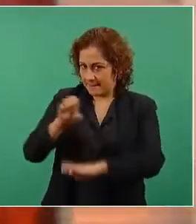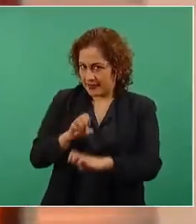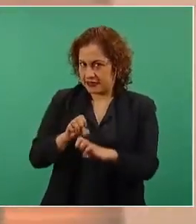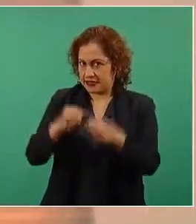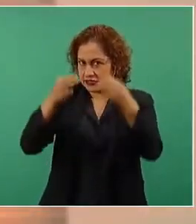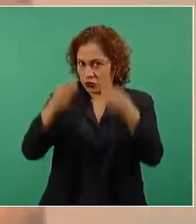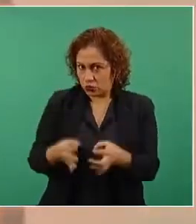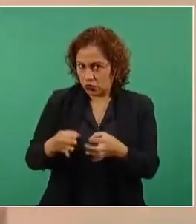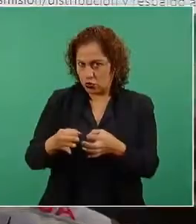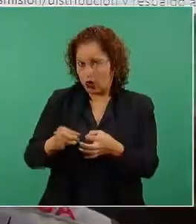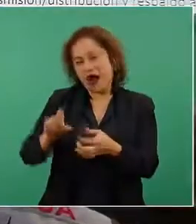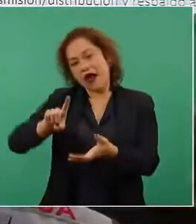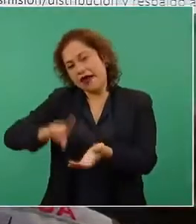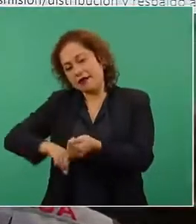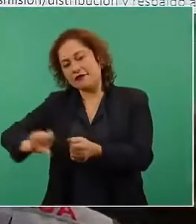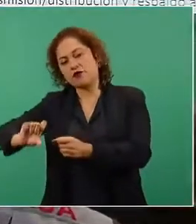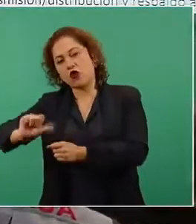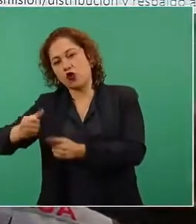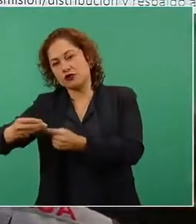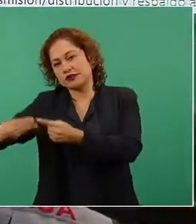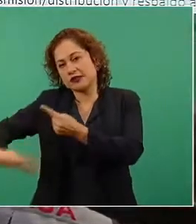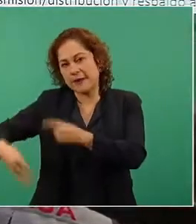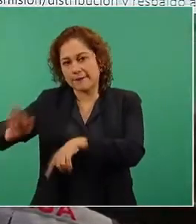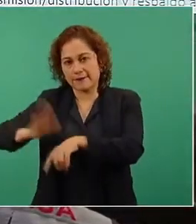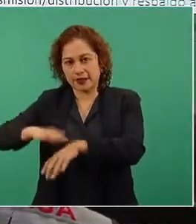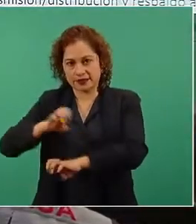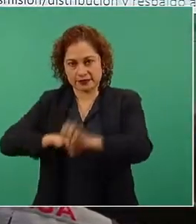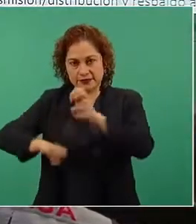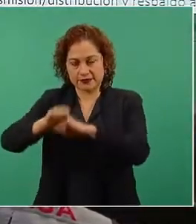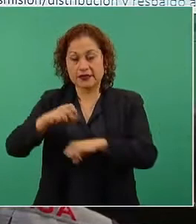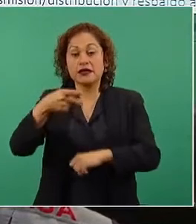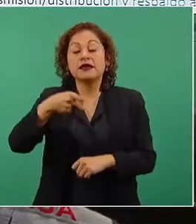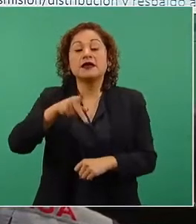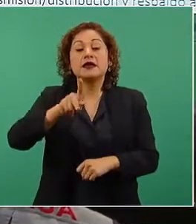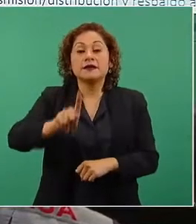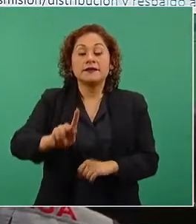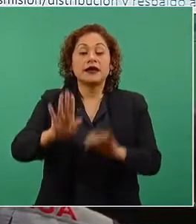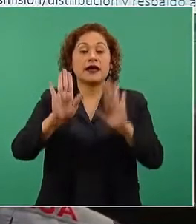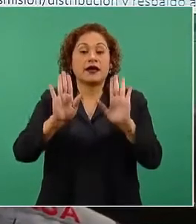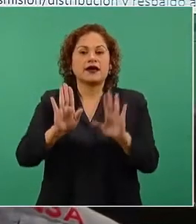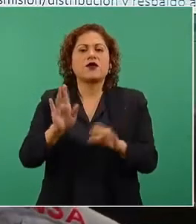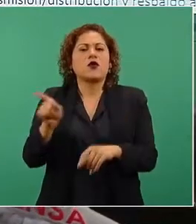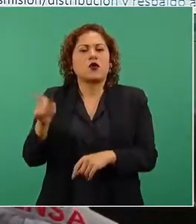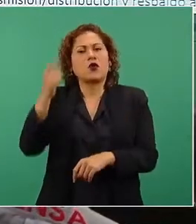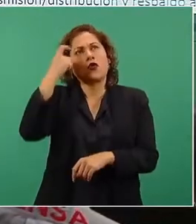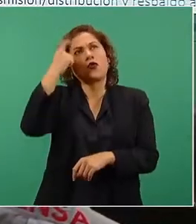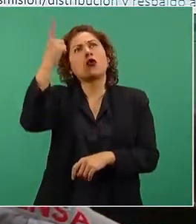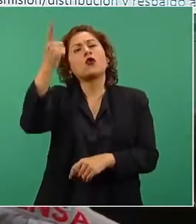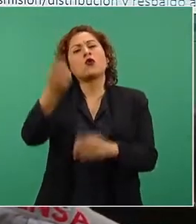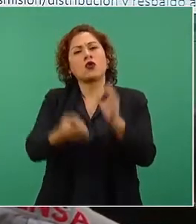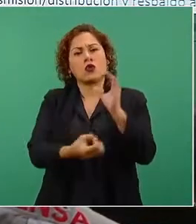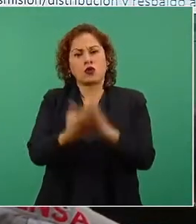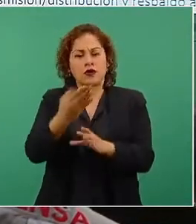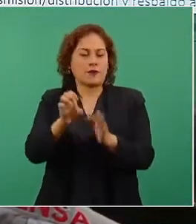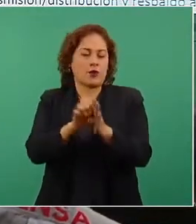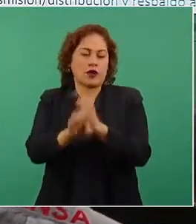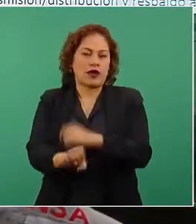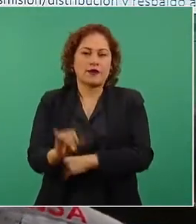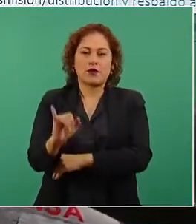Y lo que crearon, porque aparentemente entonces es autoconsumo, es que una empresa como Iberdrola